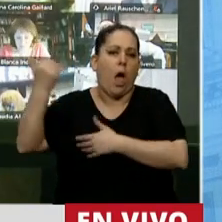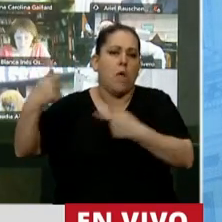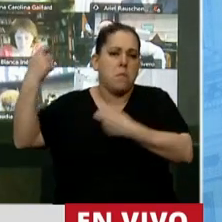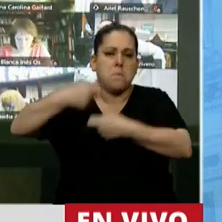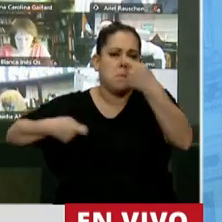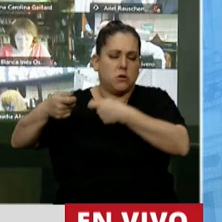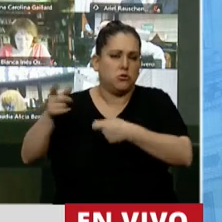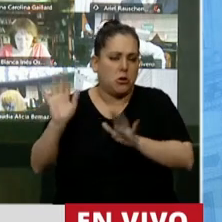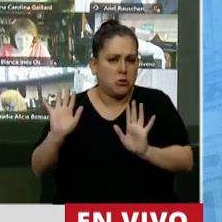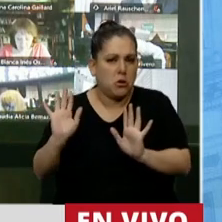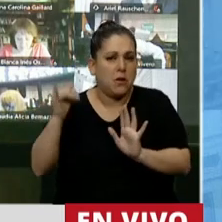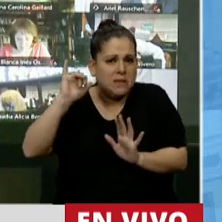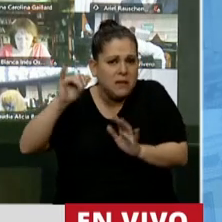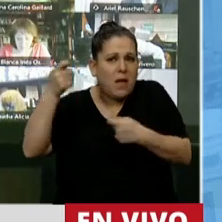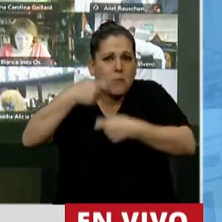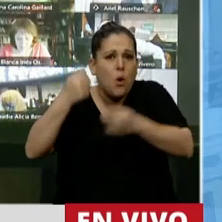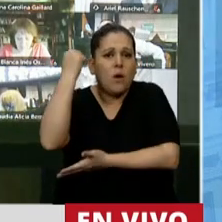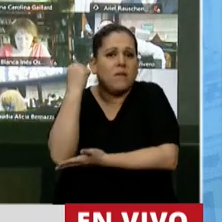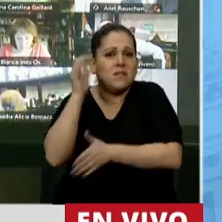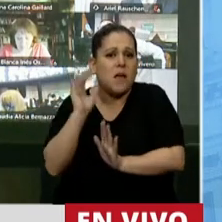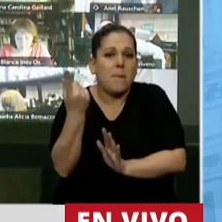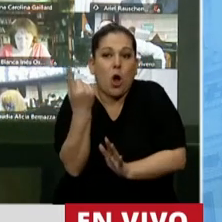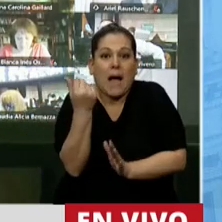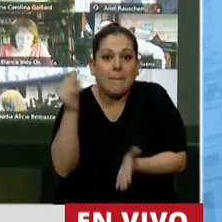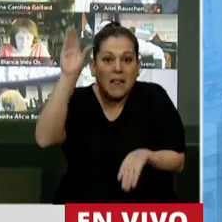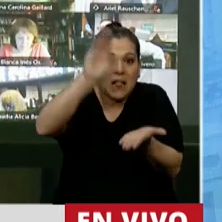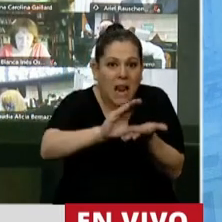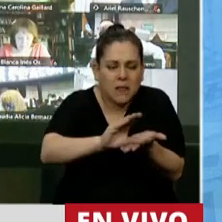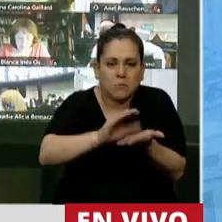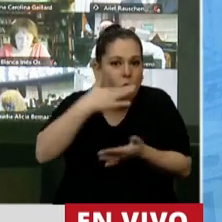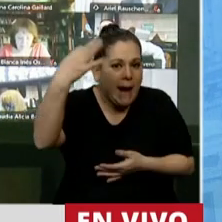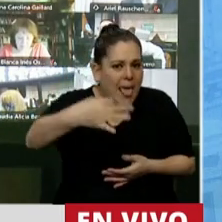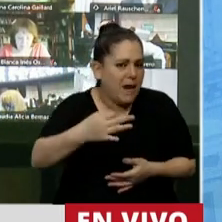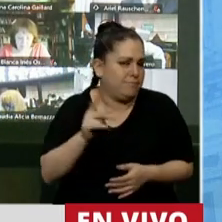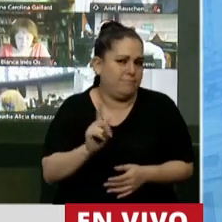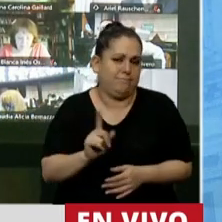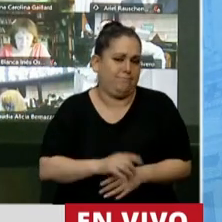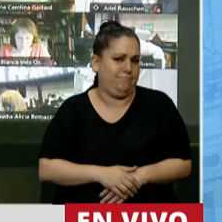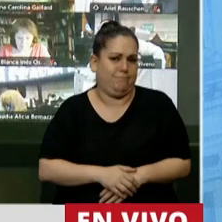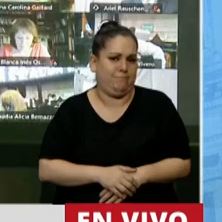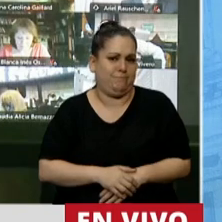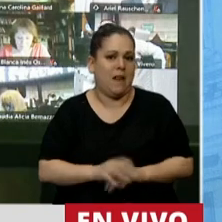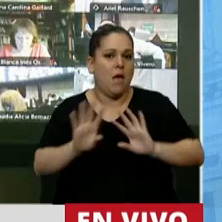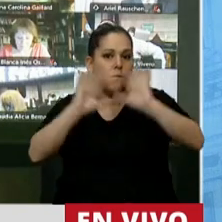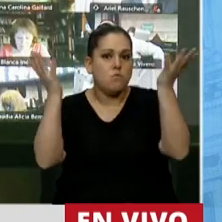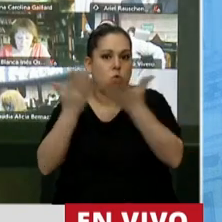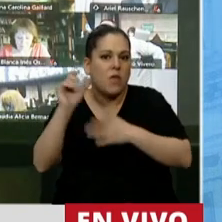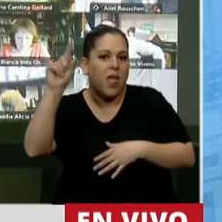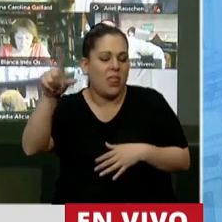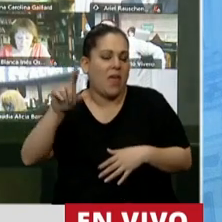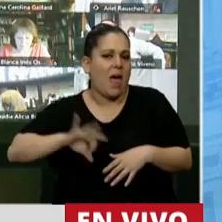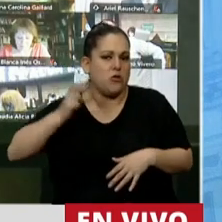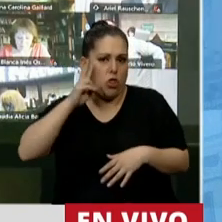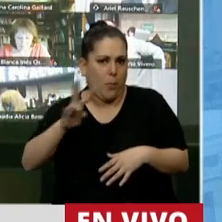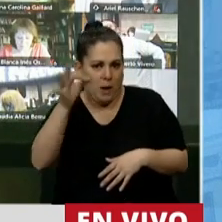de inversión financiera, pero no de capitalismo real. Miren, Presidente, acá tengo los datos. Informe Mundial de Inversión en el 2020.